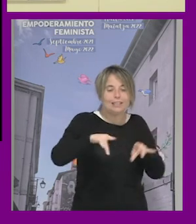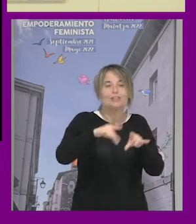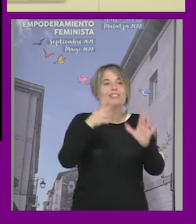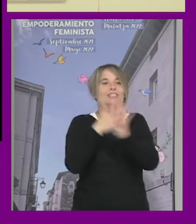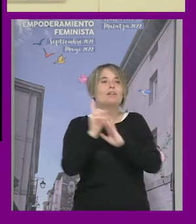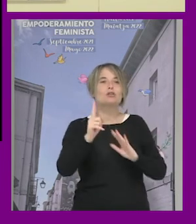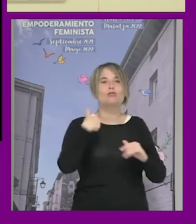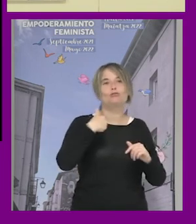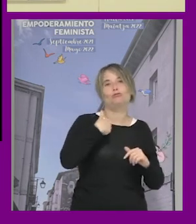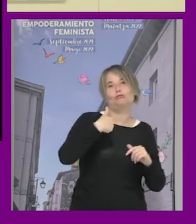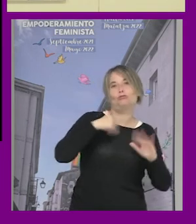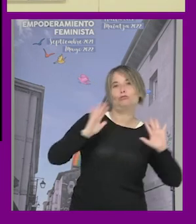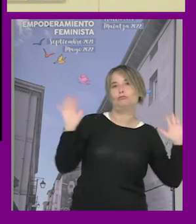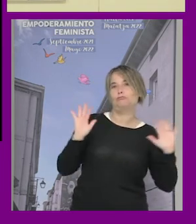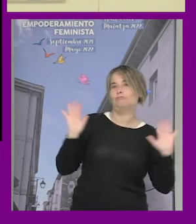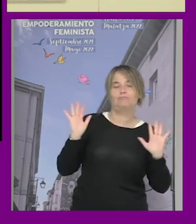quedarnos ahí